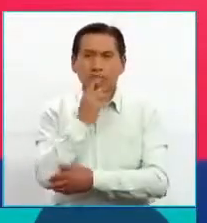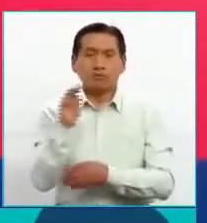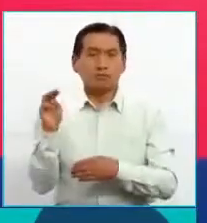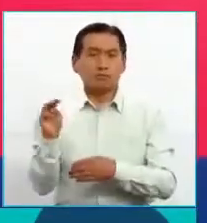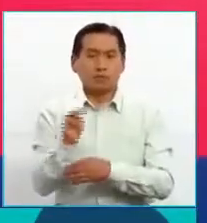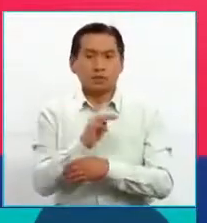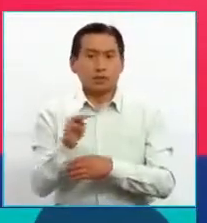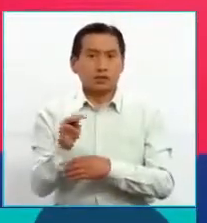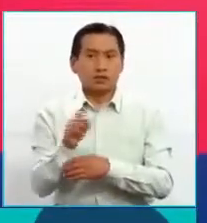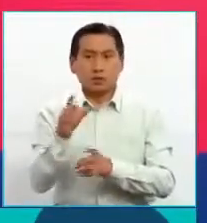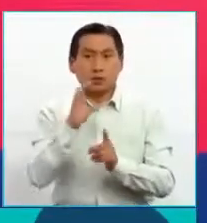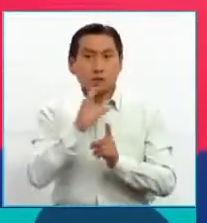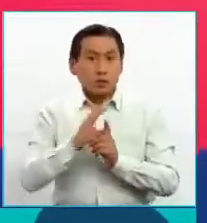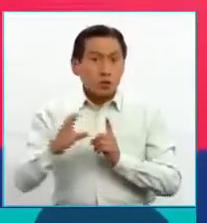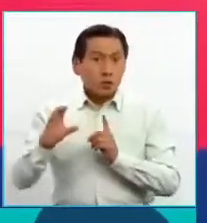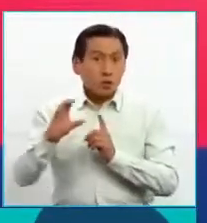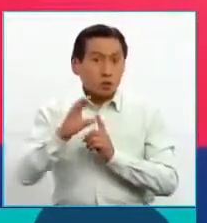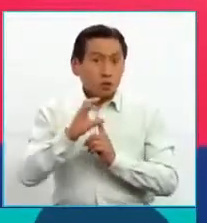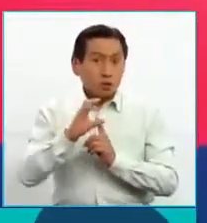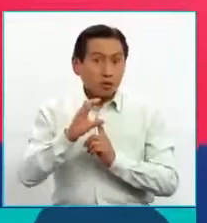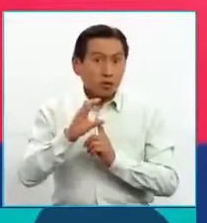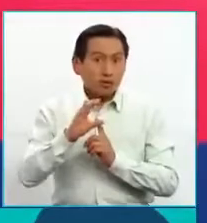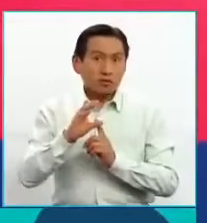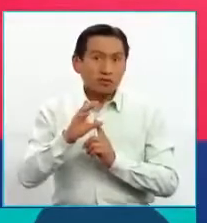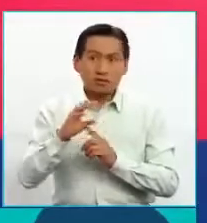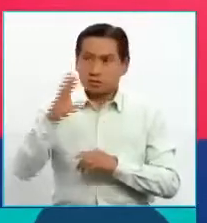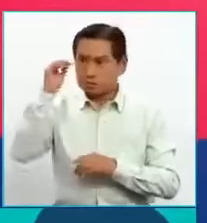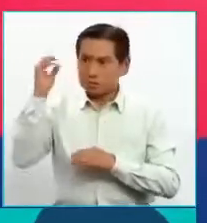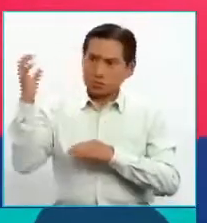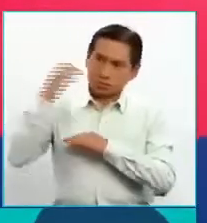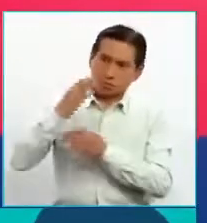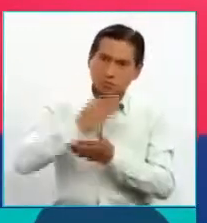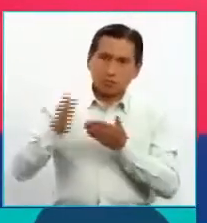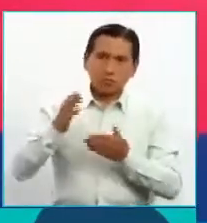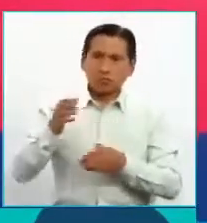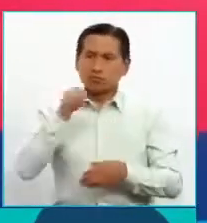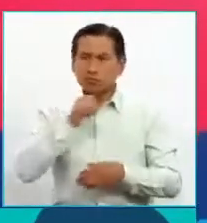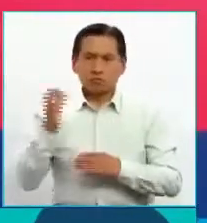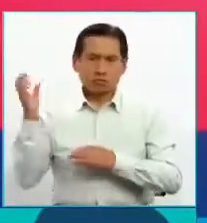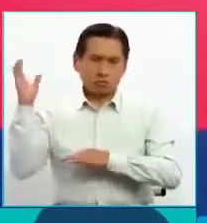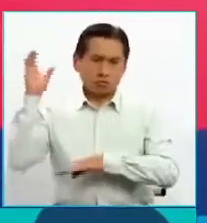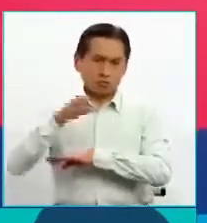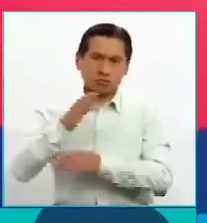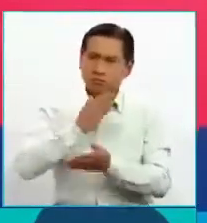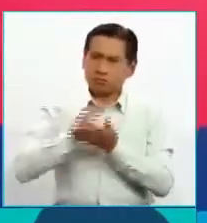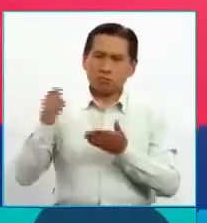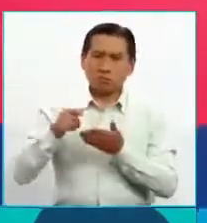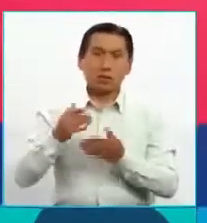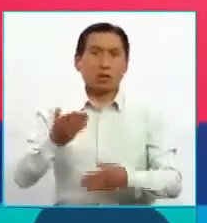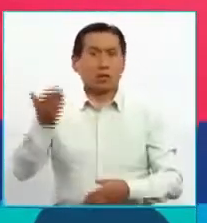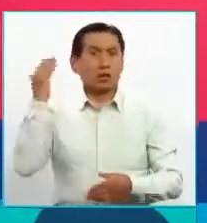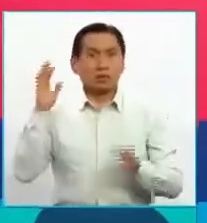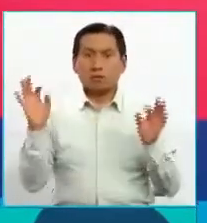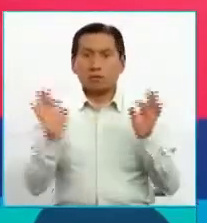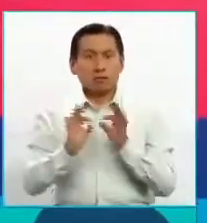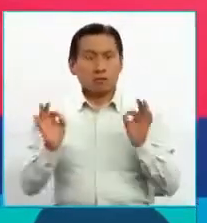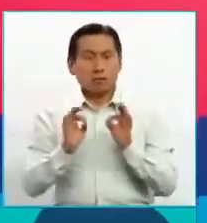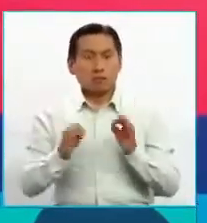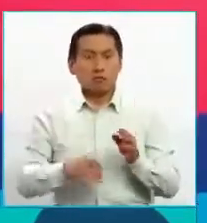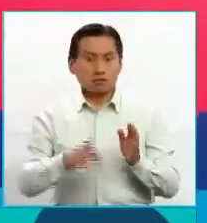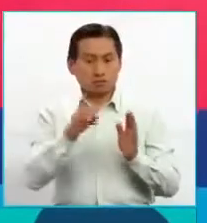Culturas, Descolonización y Despatrialización no existía. Con el decreto supremo